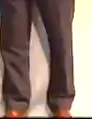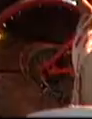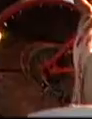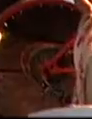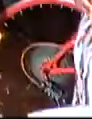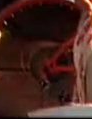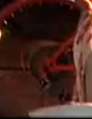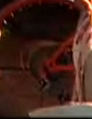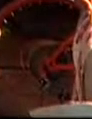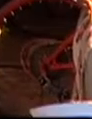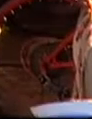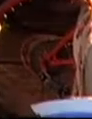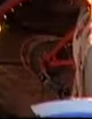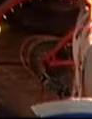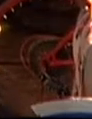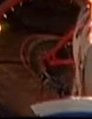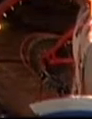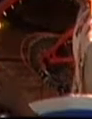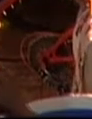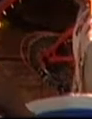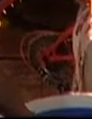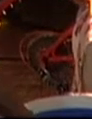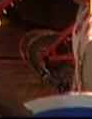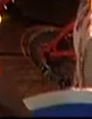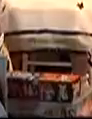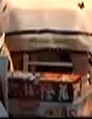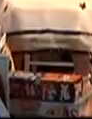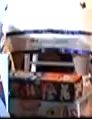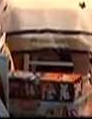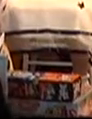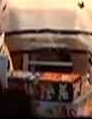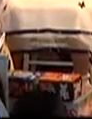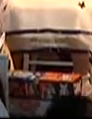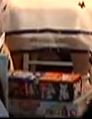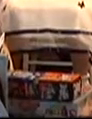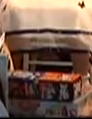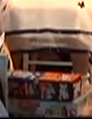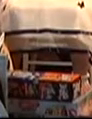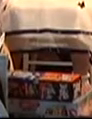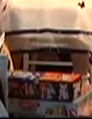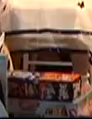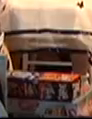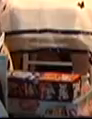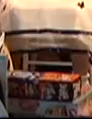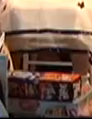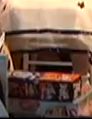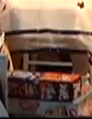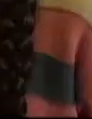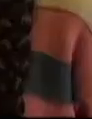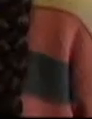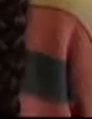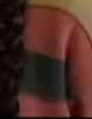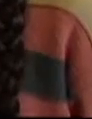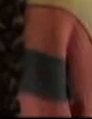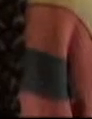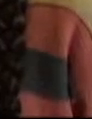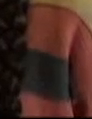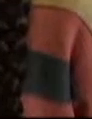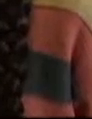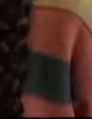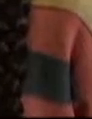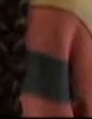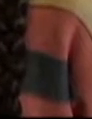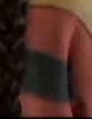a 12 años, la ganadora fue Melina Cardona Gutiérrez, del Estado de Colima, con su dibujo El Circo de Papel. En la noche